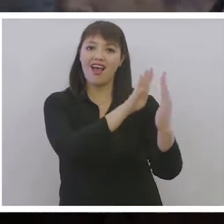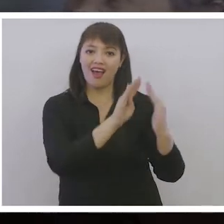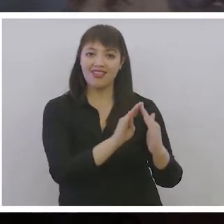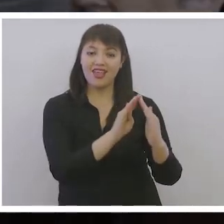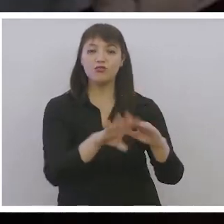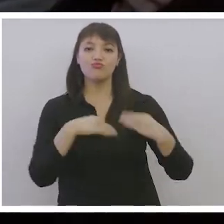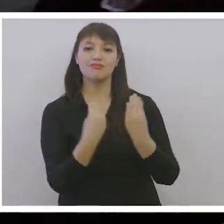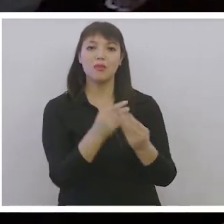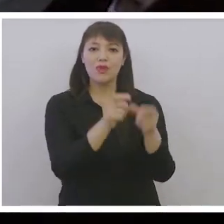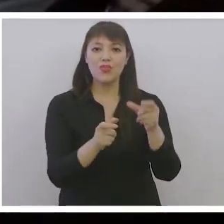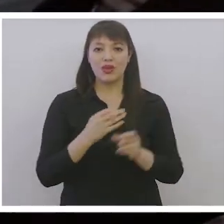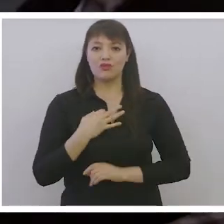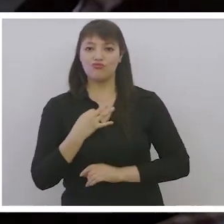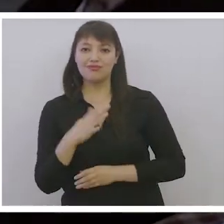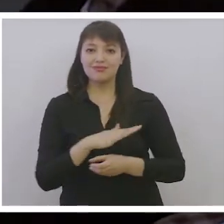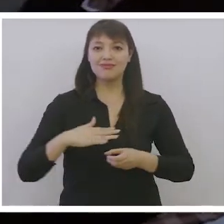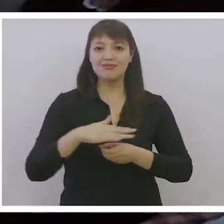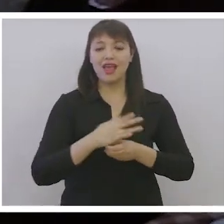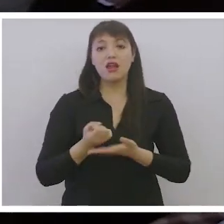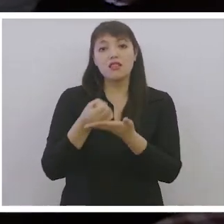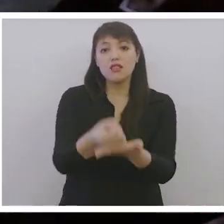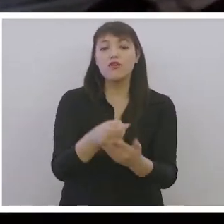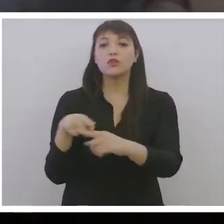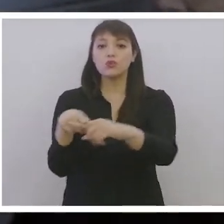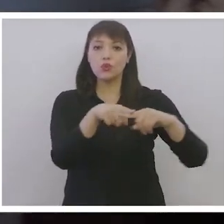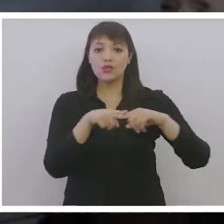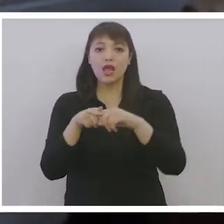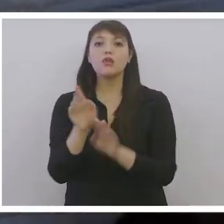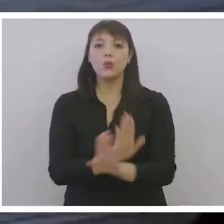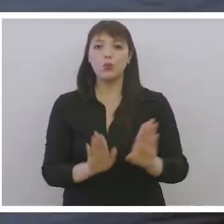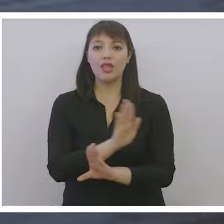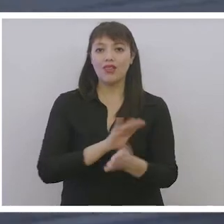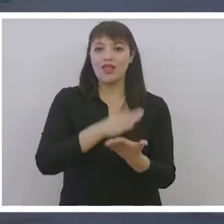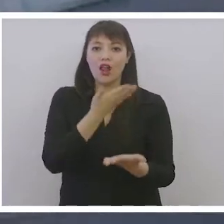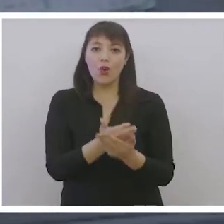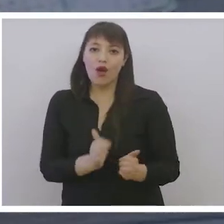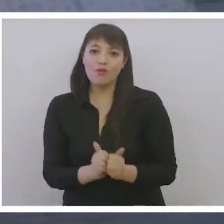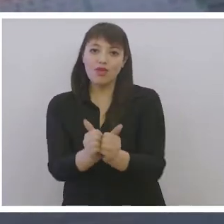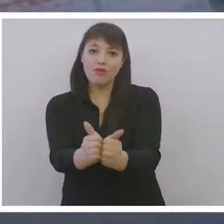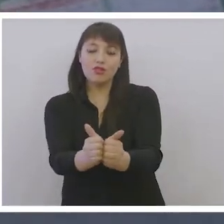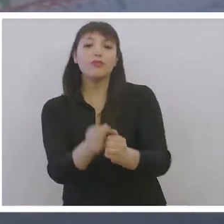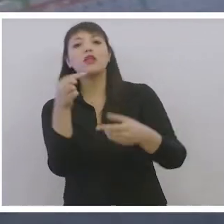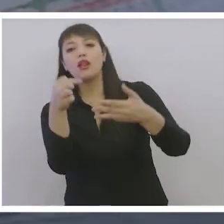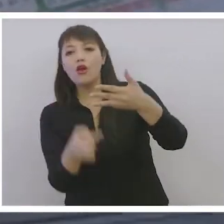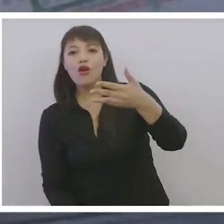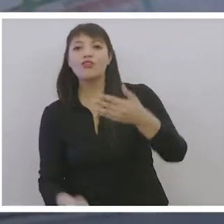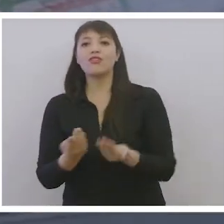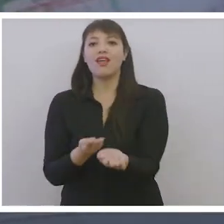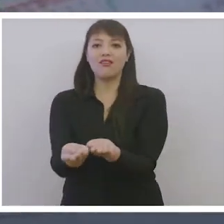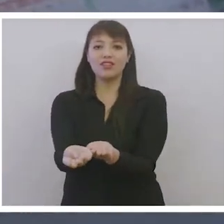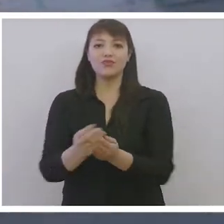porque personas en situación de dependencia reciben apoyo social, de cuidado de la salud y acompañamiento, entre otros servicios.